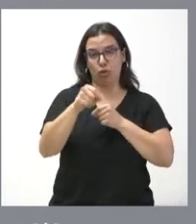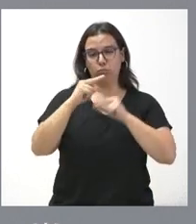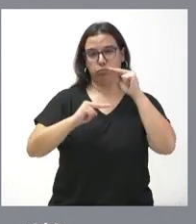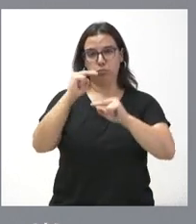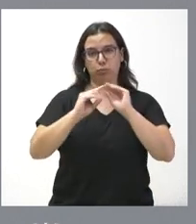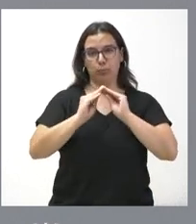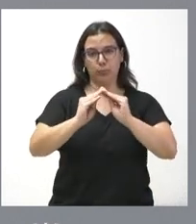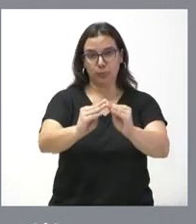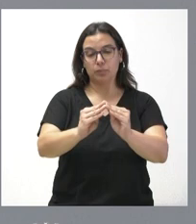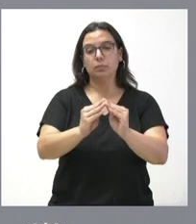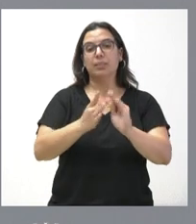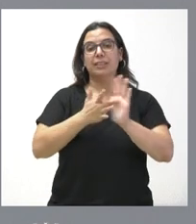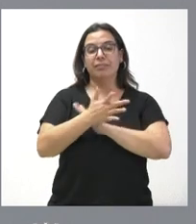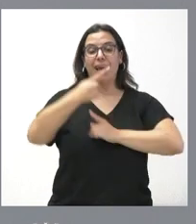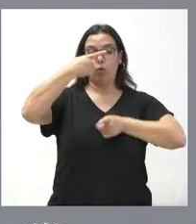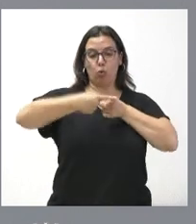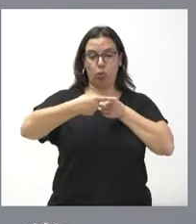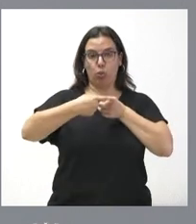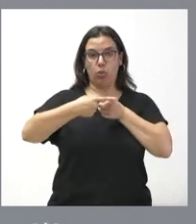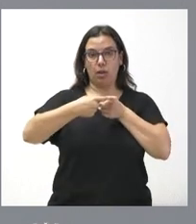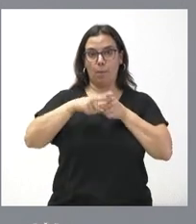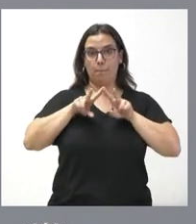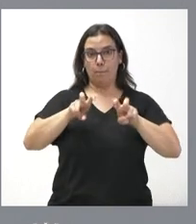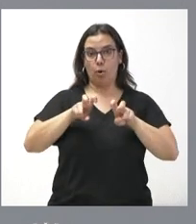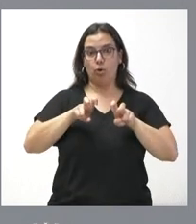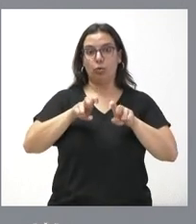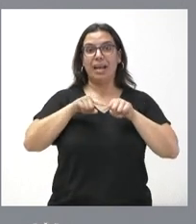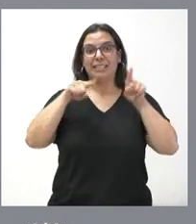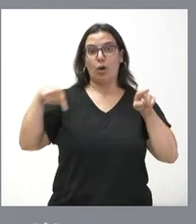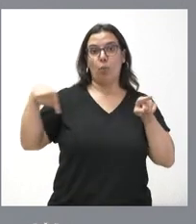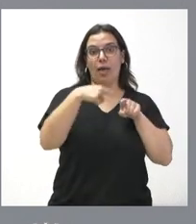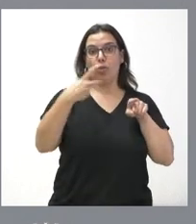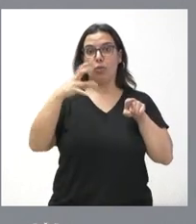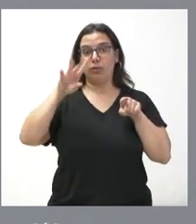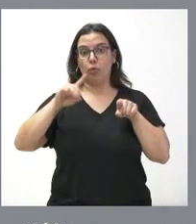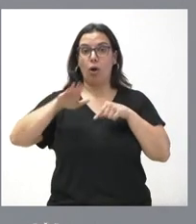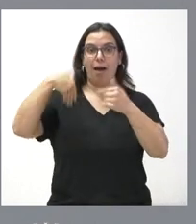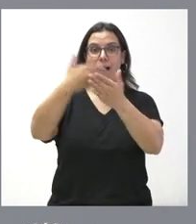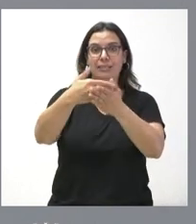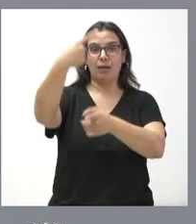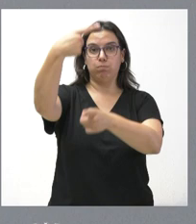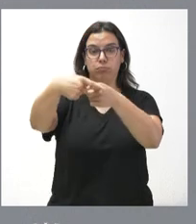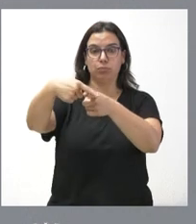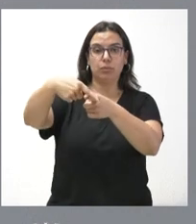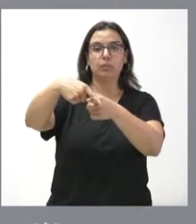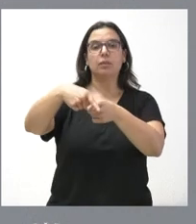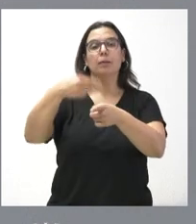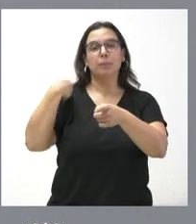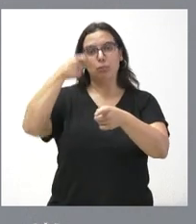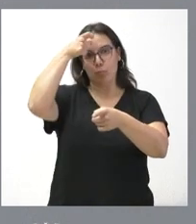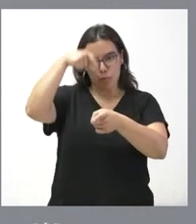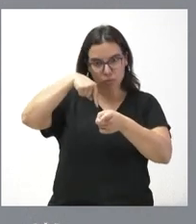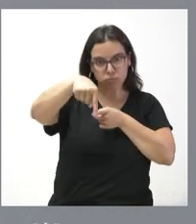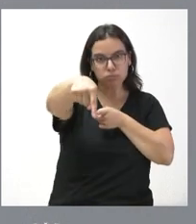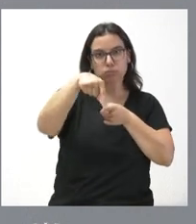comprende desde el cruce con la Segovia 241 hasta el final de la travesía por el municipio de San Miguel